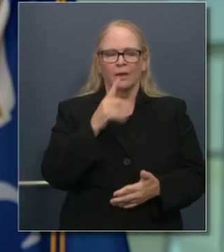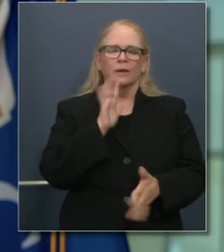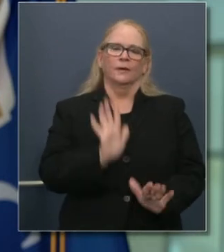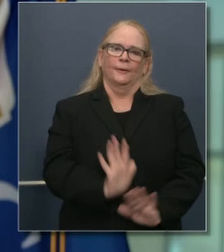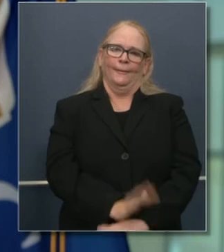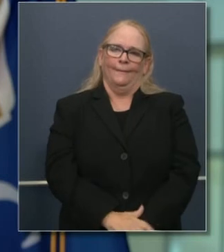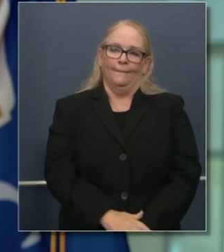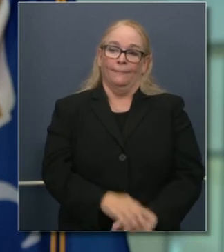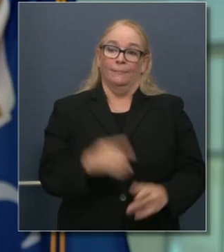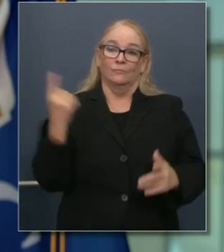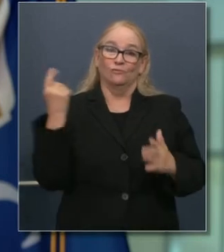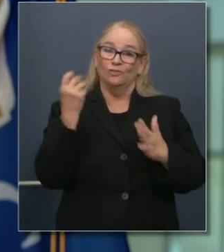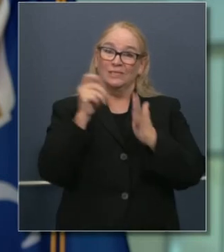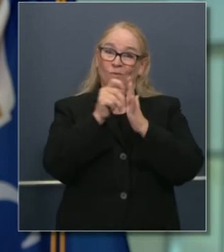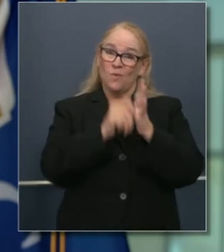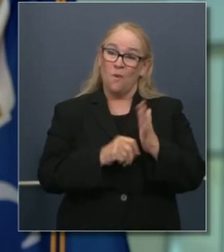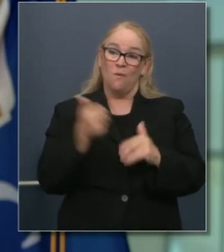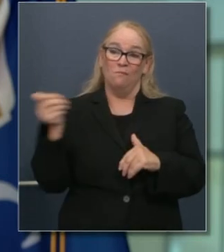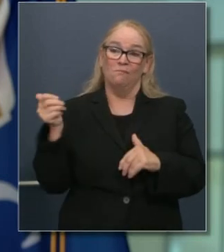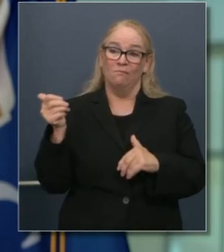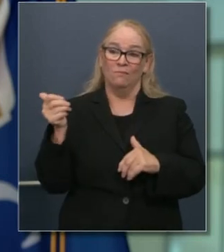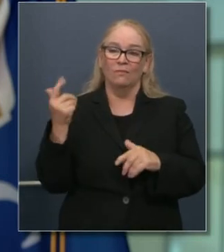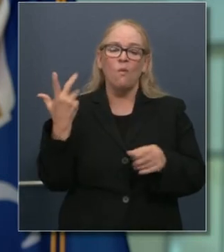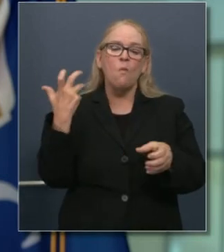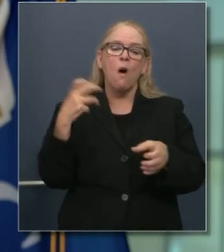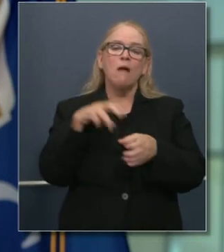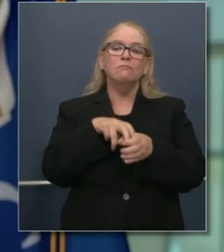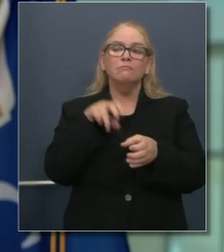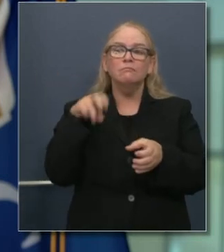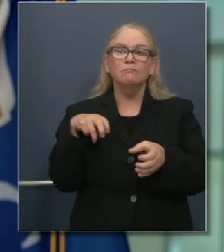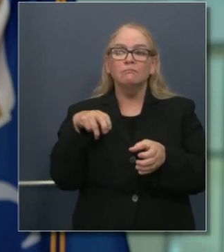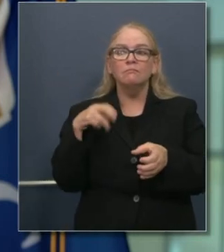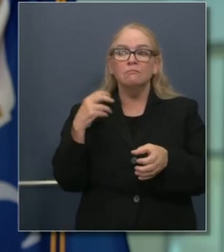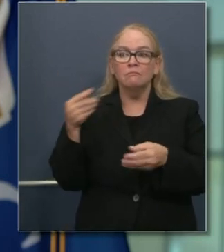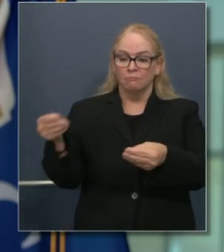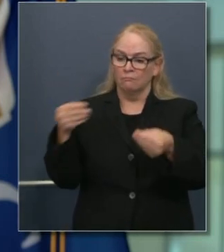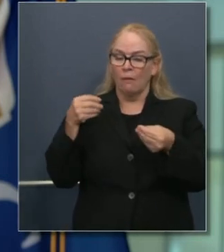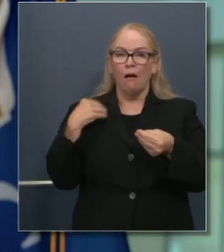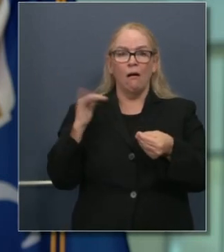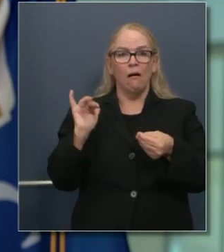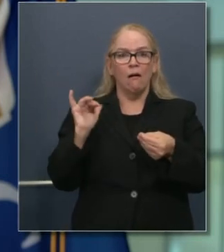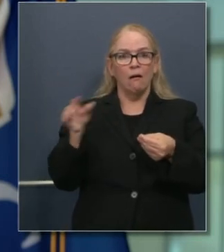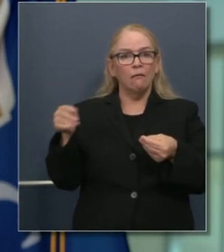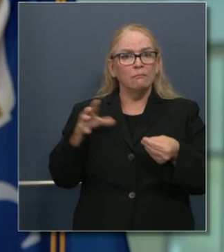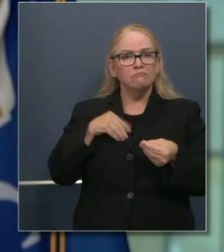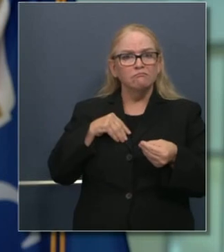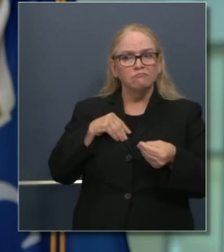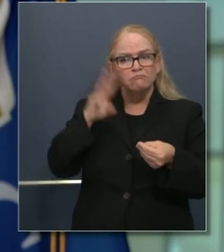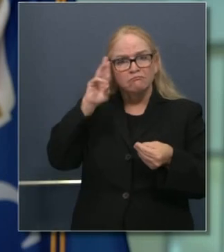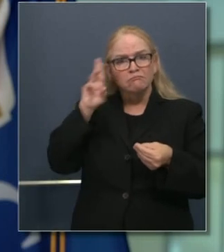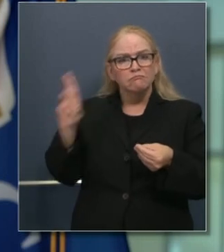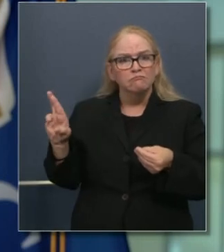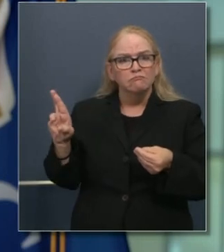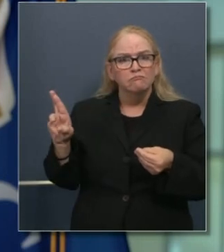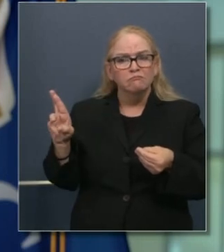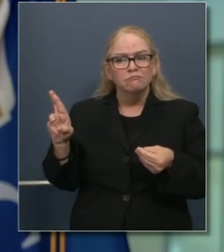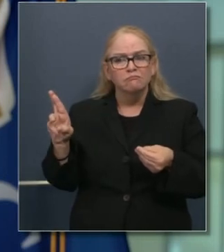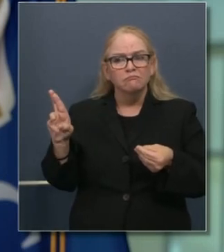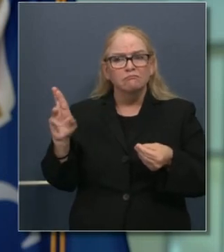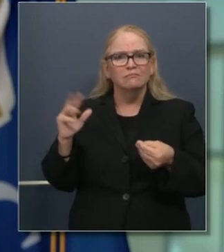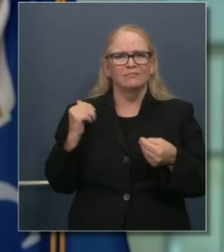escribió su carta de renuncia, la cual yo acepté. Todos somos responsables independientemente por lo que sucede